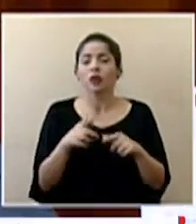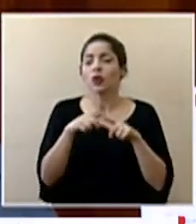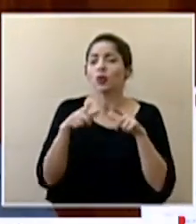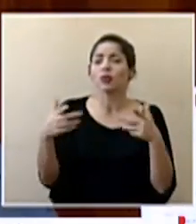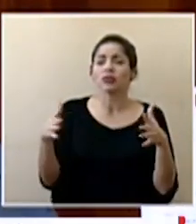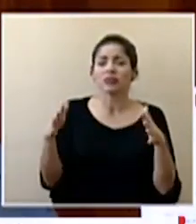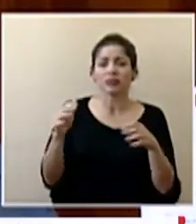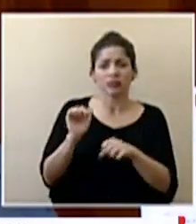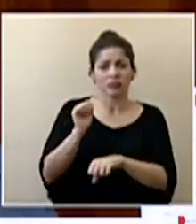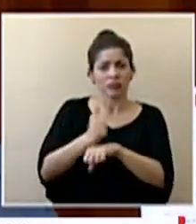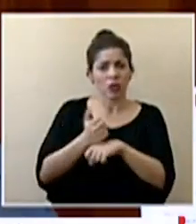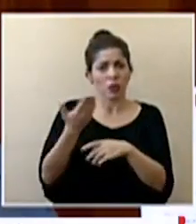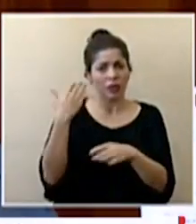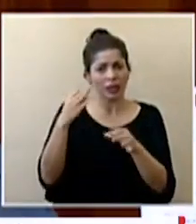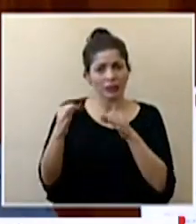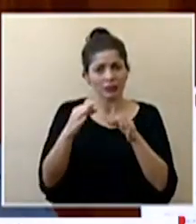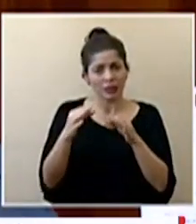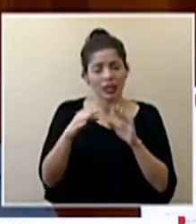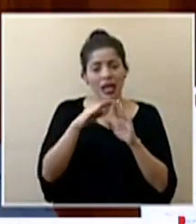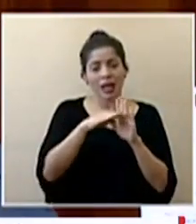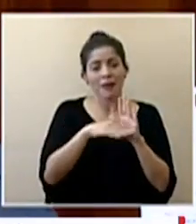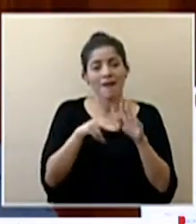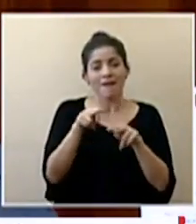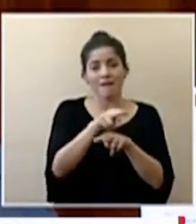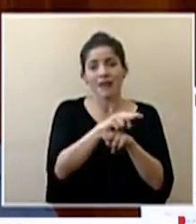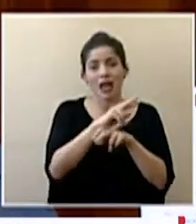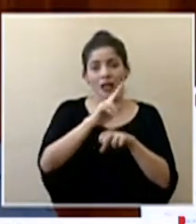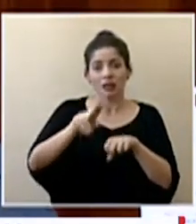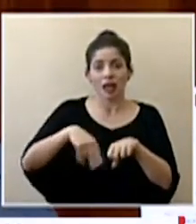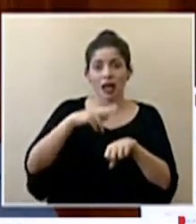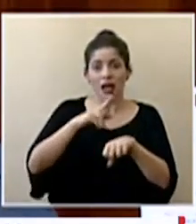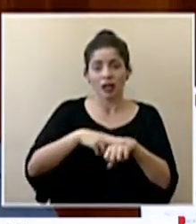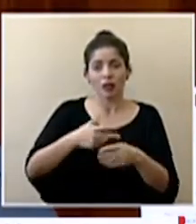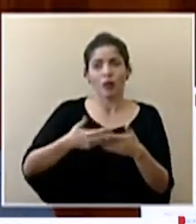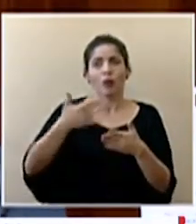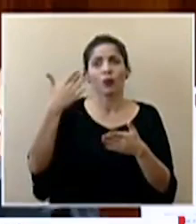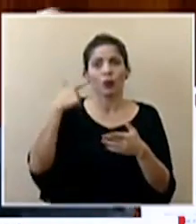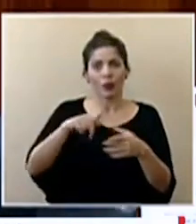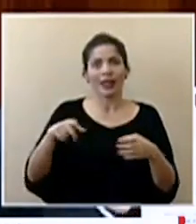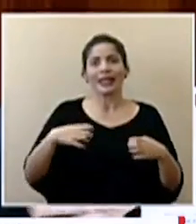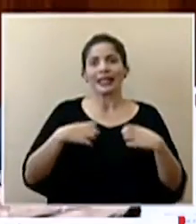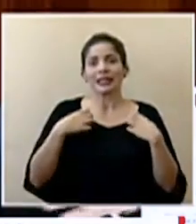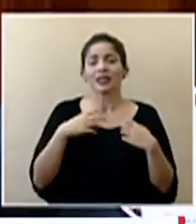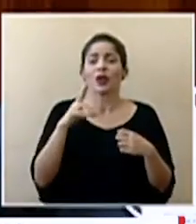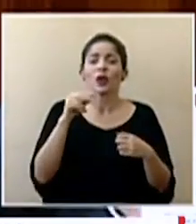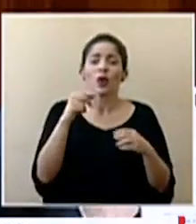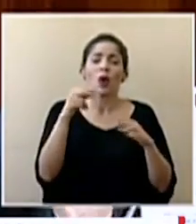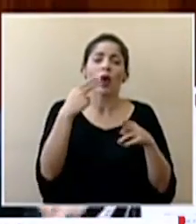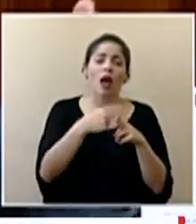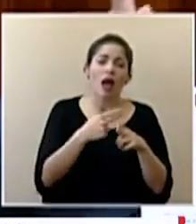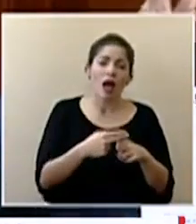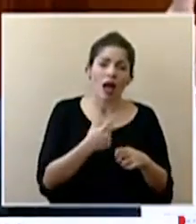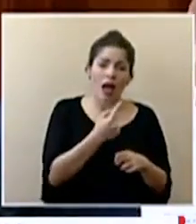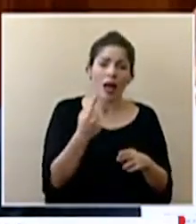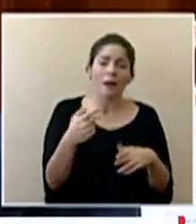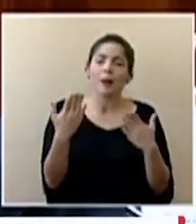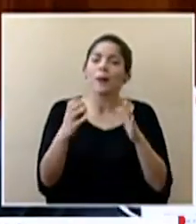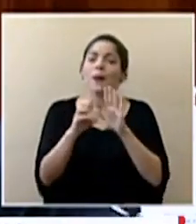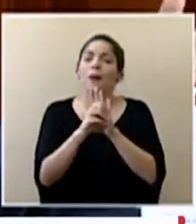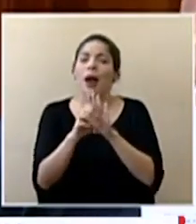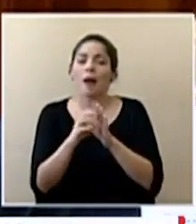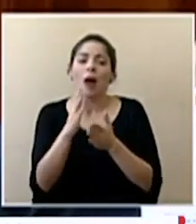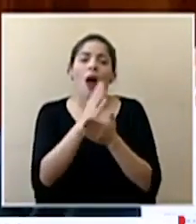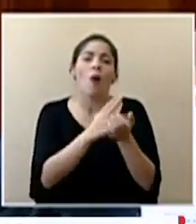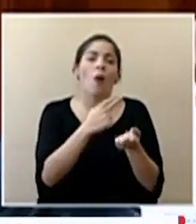establecidos como lo indicaba en los lineamientos de vigilancia a nivel nacional y tenemos no voy a mencionarlos todos pero están por ejemplo algunos